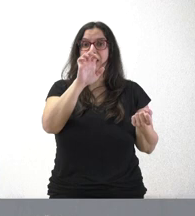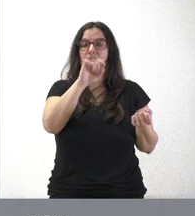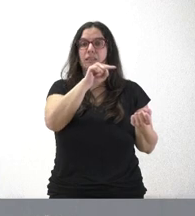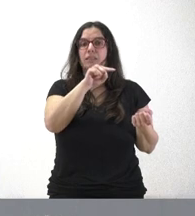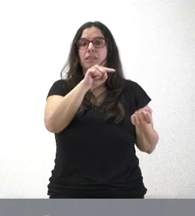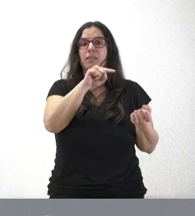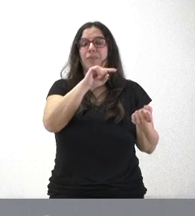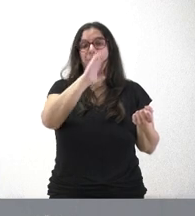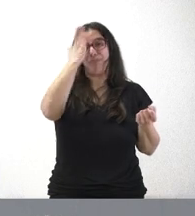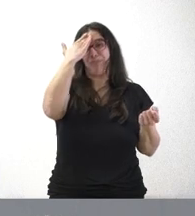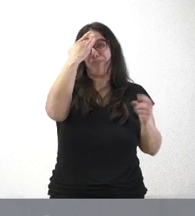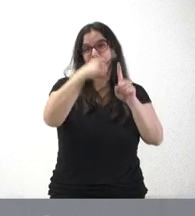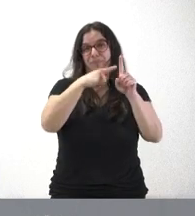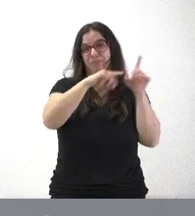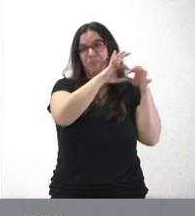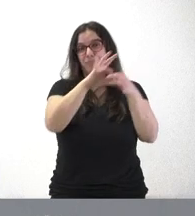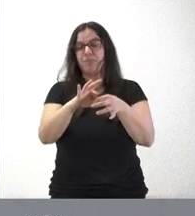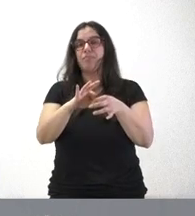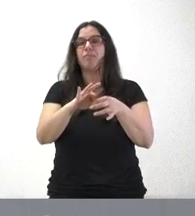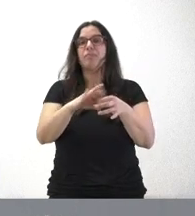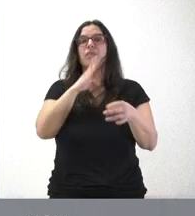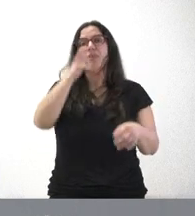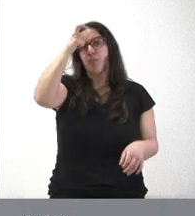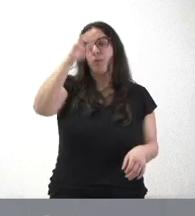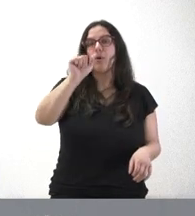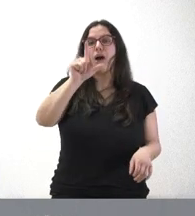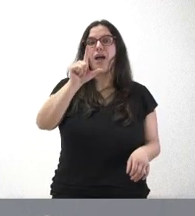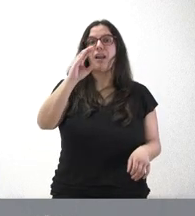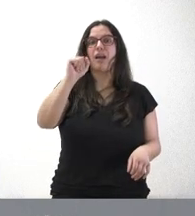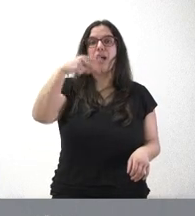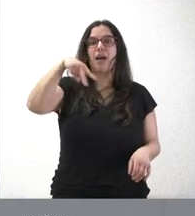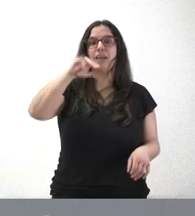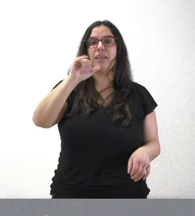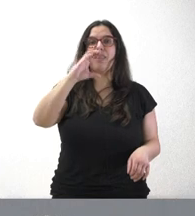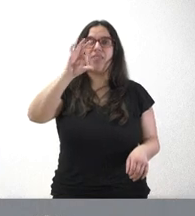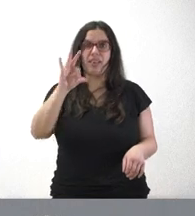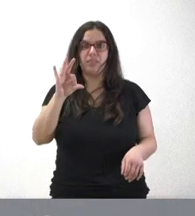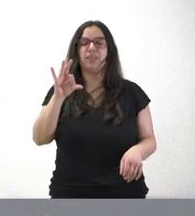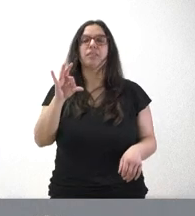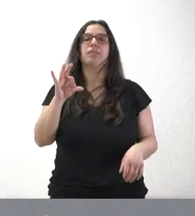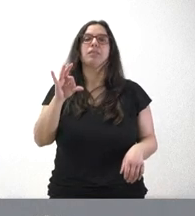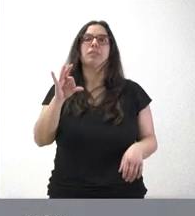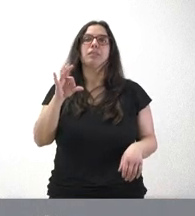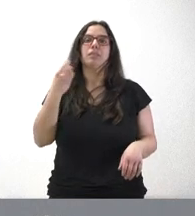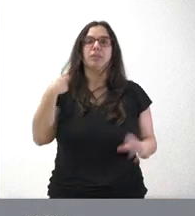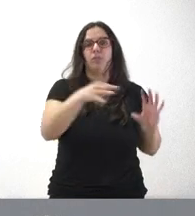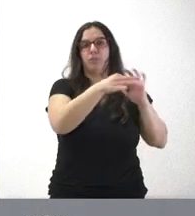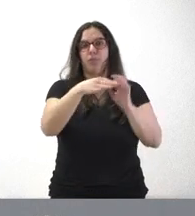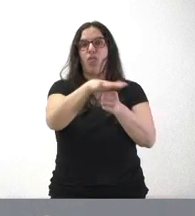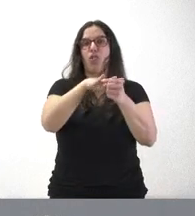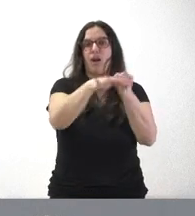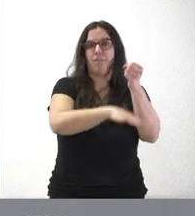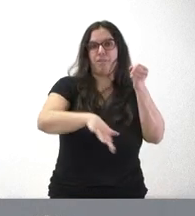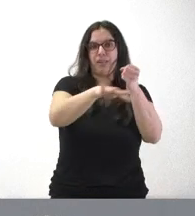su cabecera hoy, tiene su localización en la localidad de Alcañices. Por tanto, Aliste es el centro de salud que corresponde a esta zona básica, la